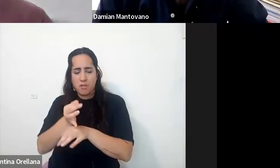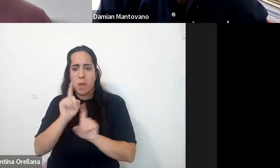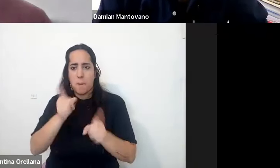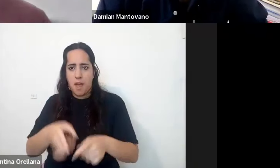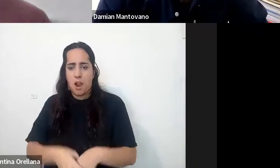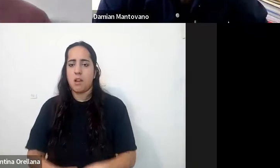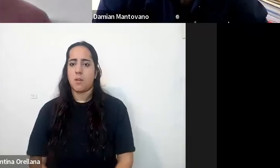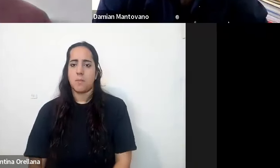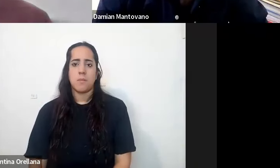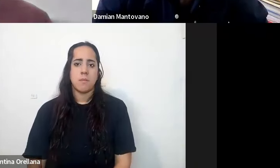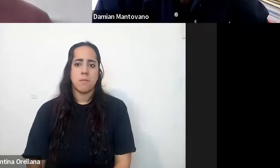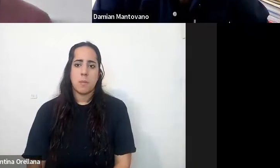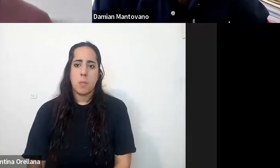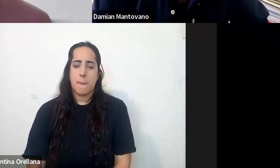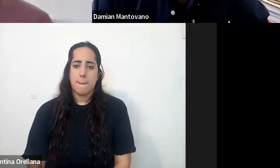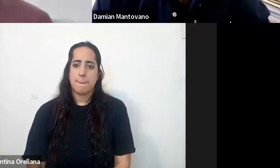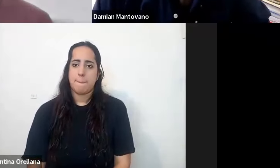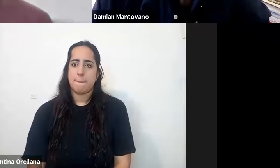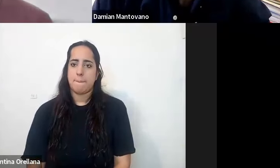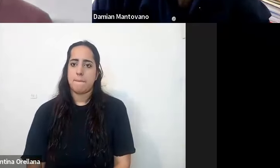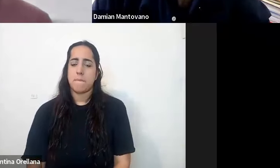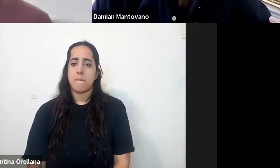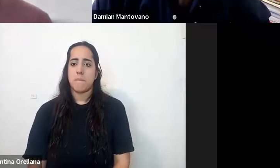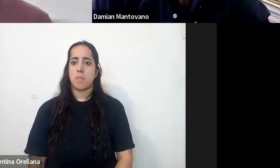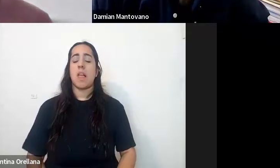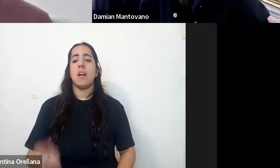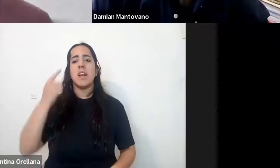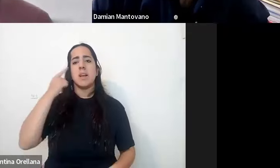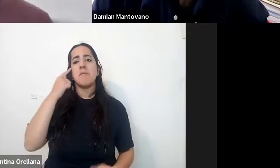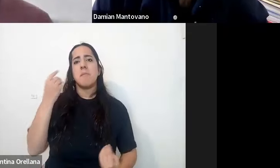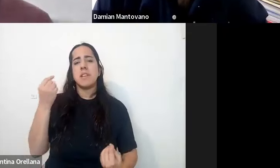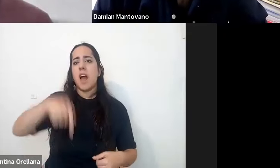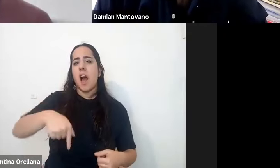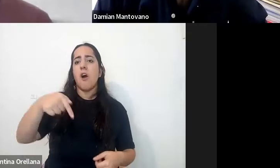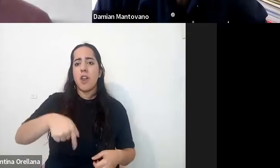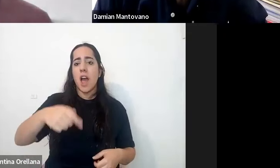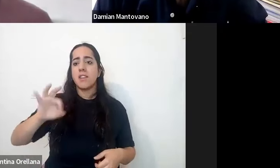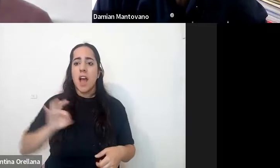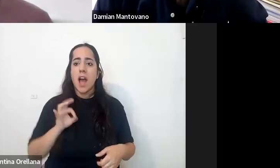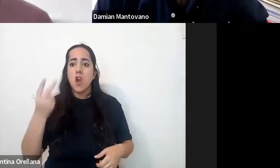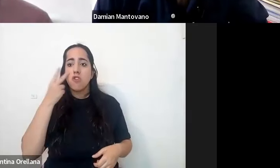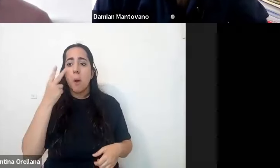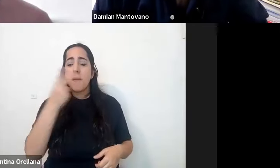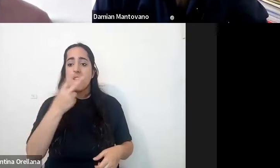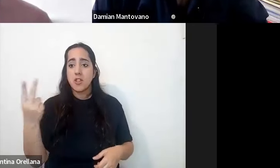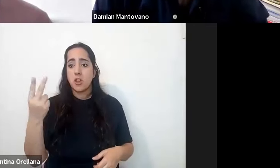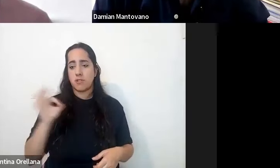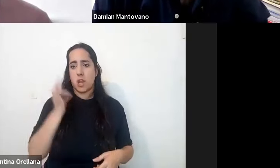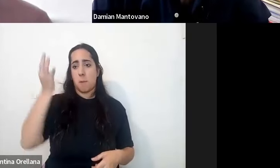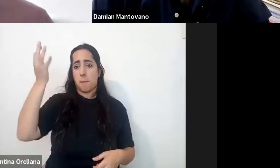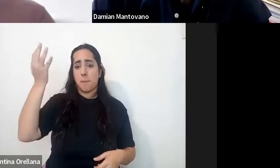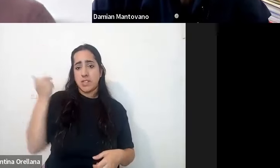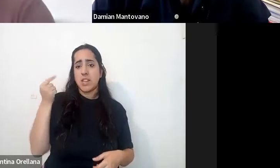escuelas si tenemos que pensar en la actualidad en el 2022 en